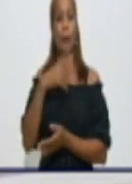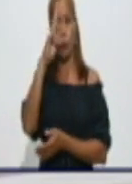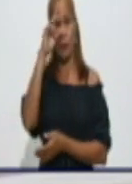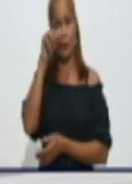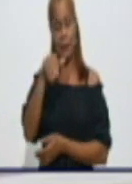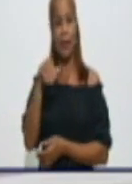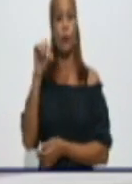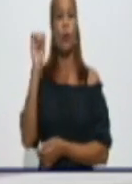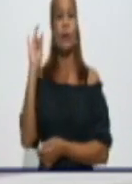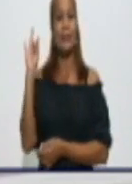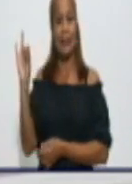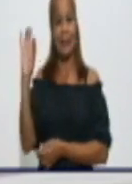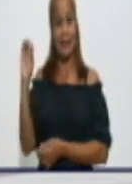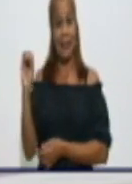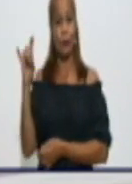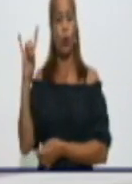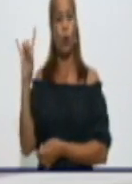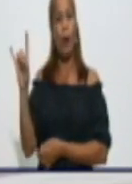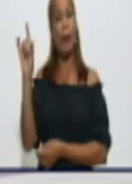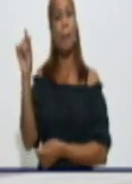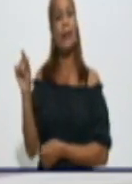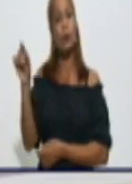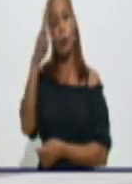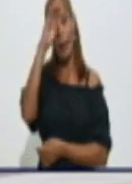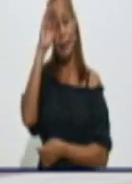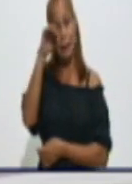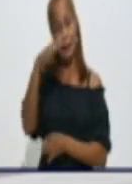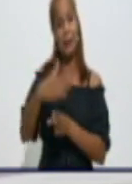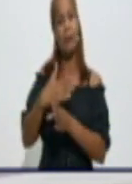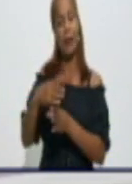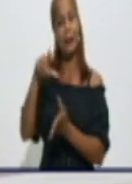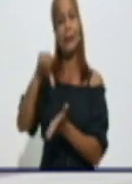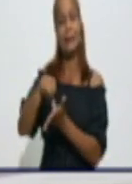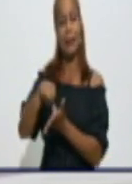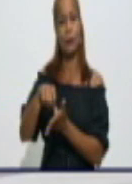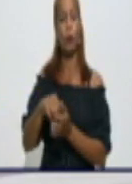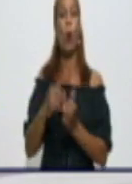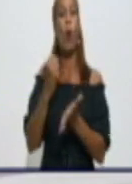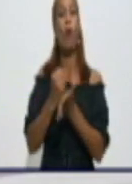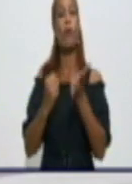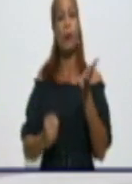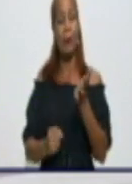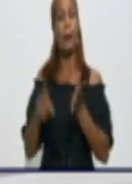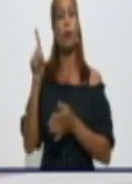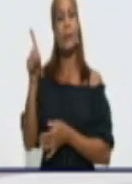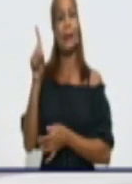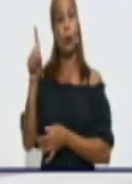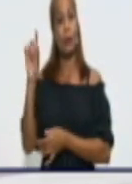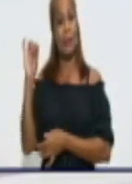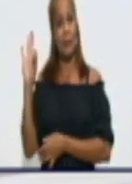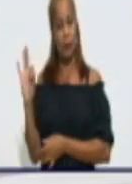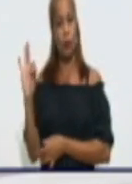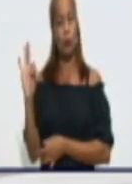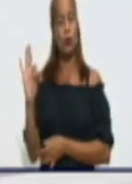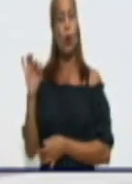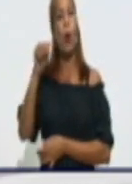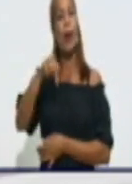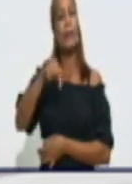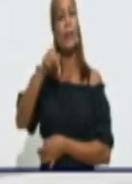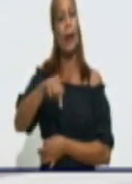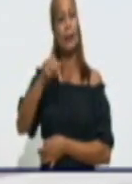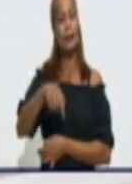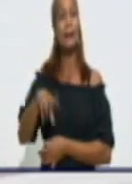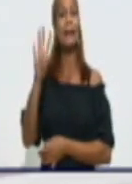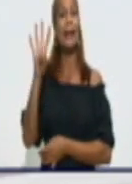709 pacientes en los diferentes centros de aislamiento, confirmados activos 118 acá en la provincia, y